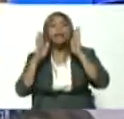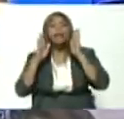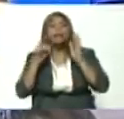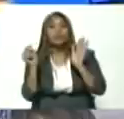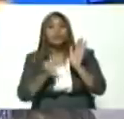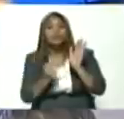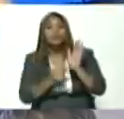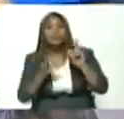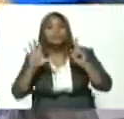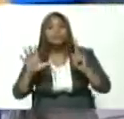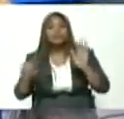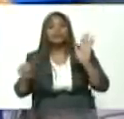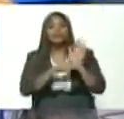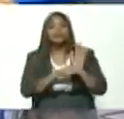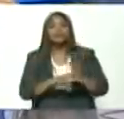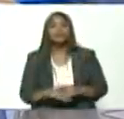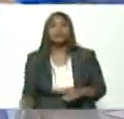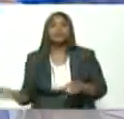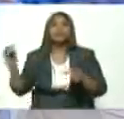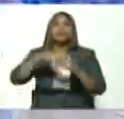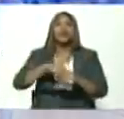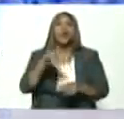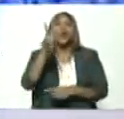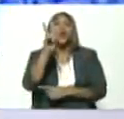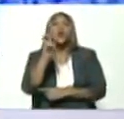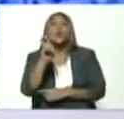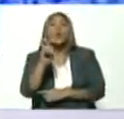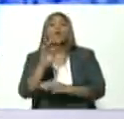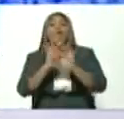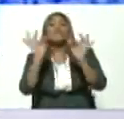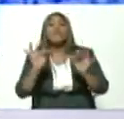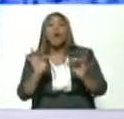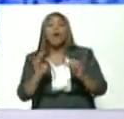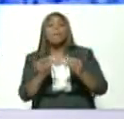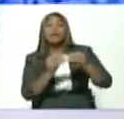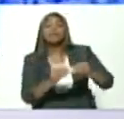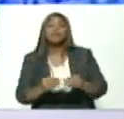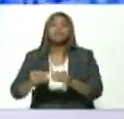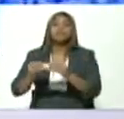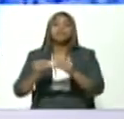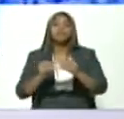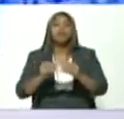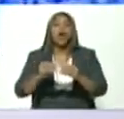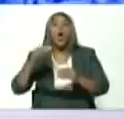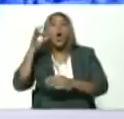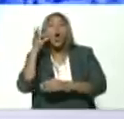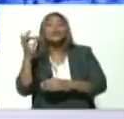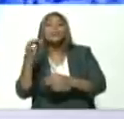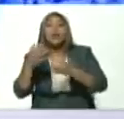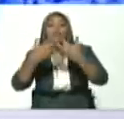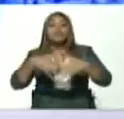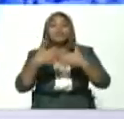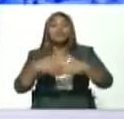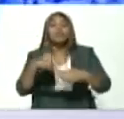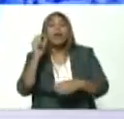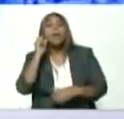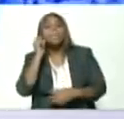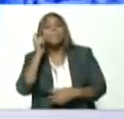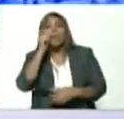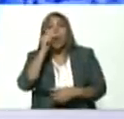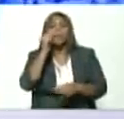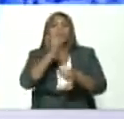sexto punto incorporamos el nuevo modelo de gestión de los consejos productivos de trabajadores y trabajadoras